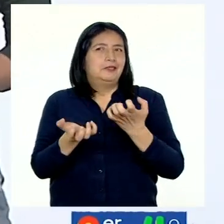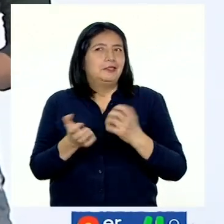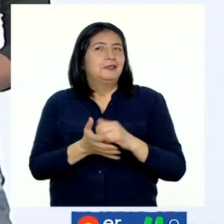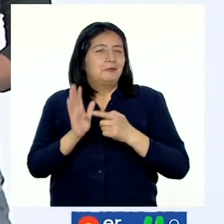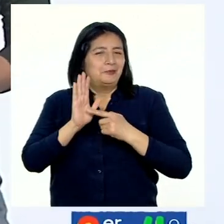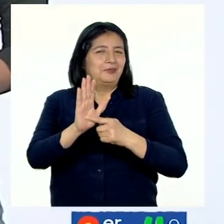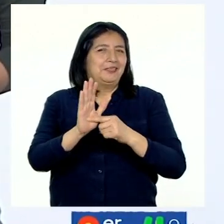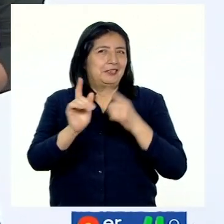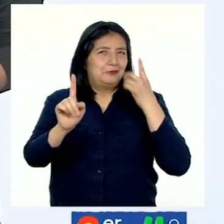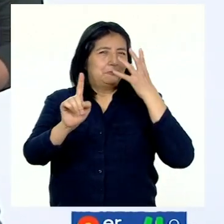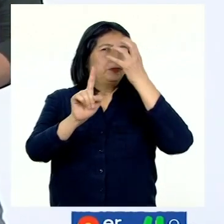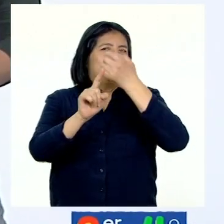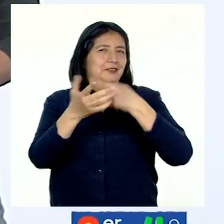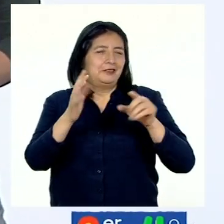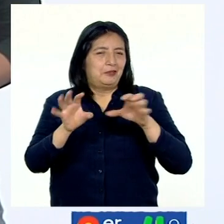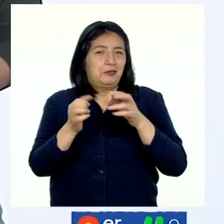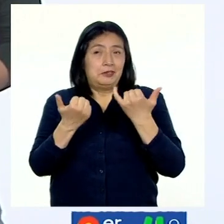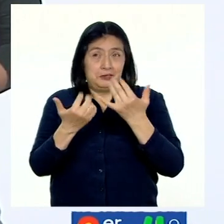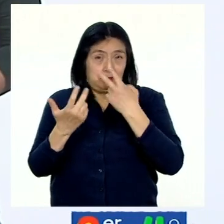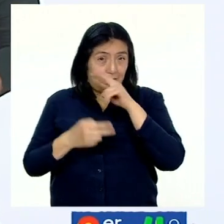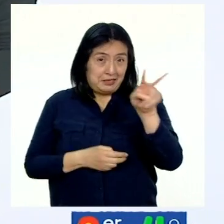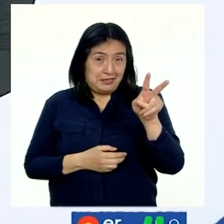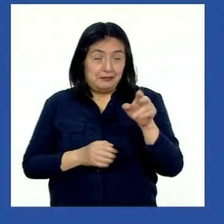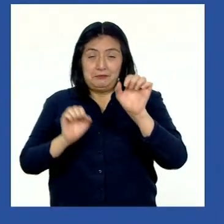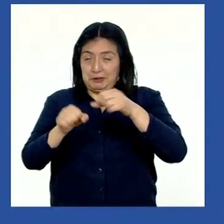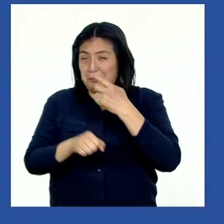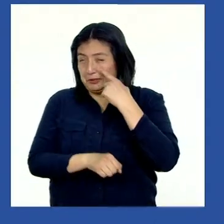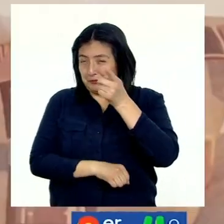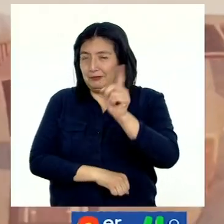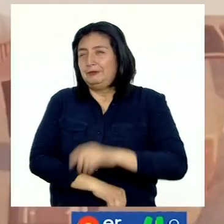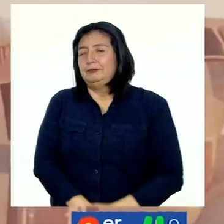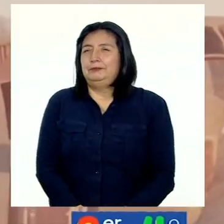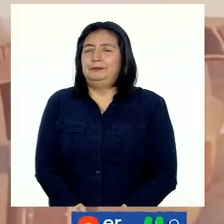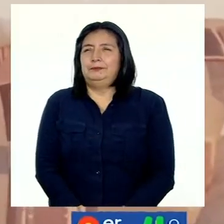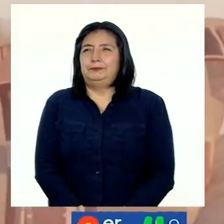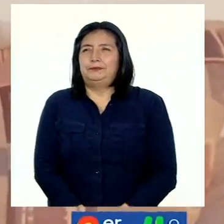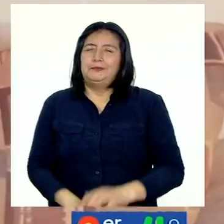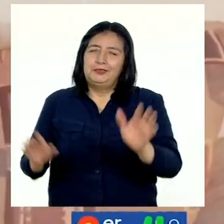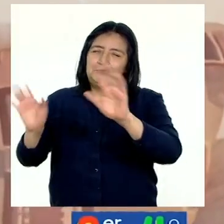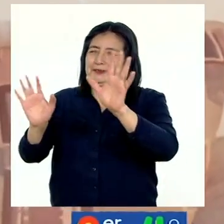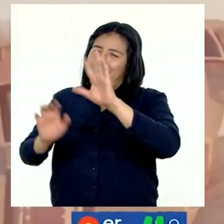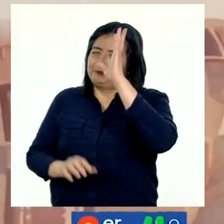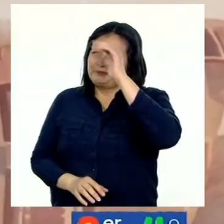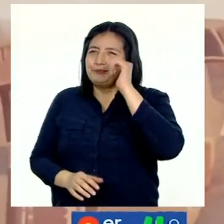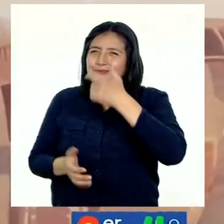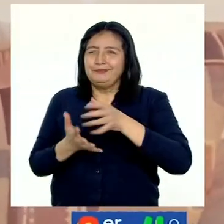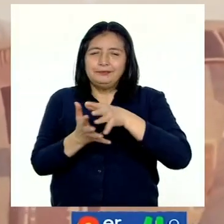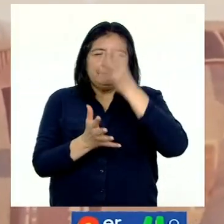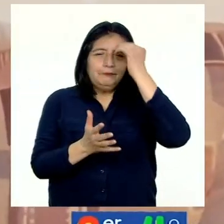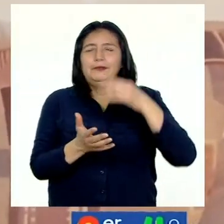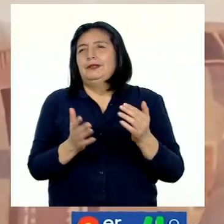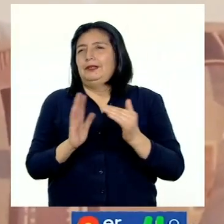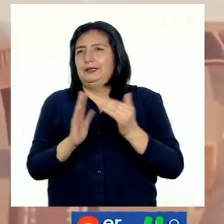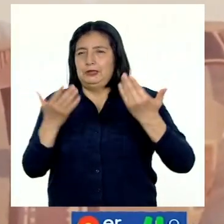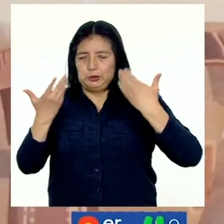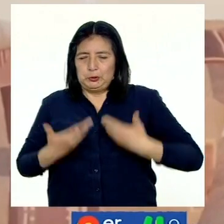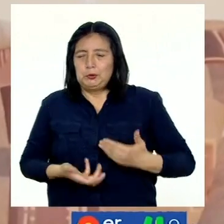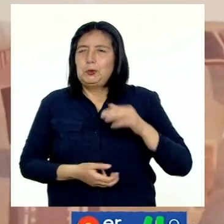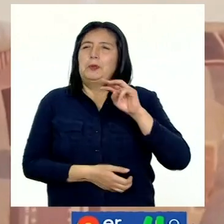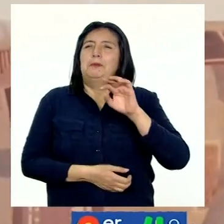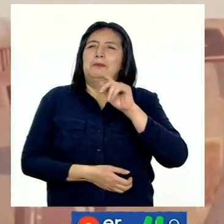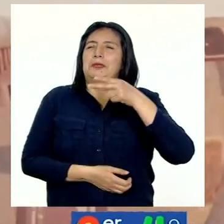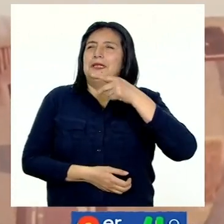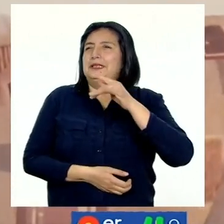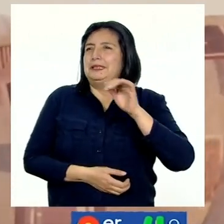reto de hoy. ¿Quieren ver cómo lo hizo? Vamos a conocer su reto. Hola chicos y chicas de Aprendo en Casa. Soy Matías,